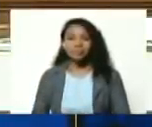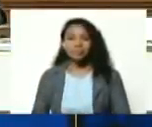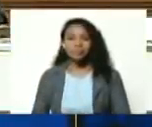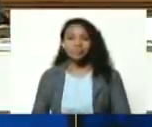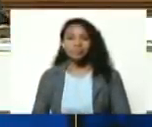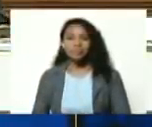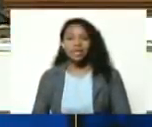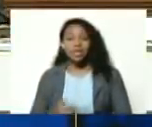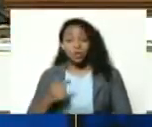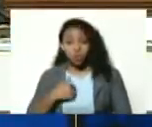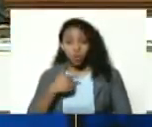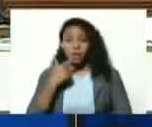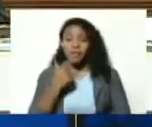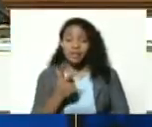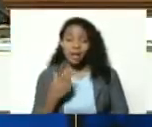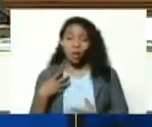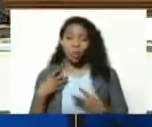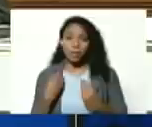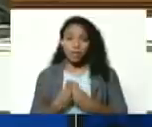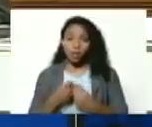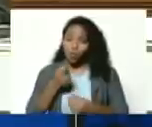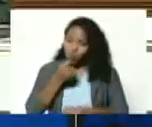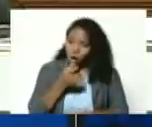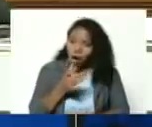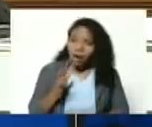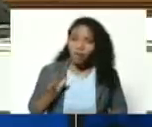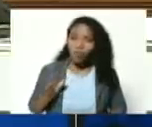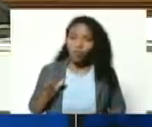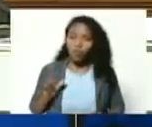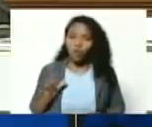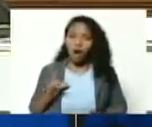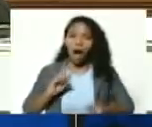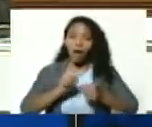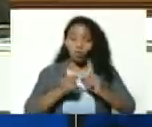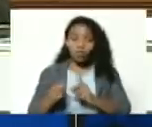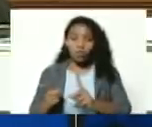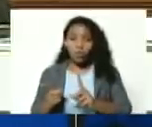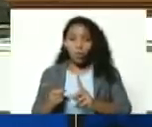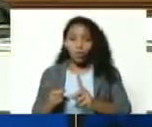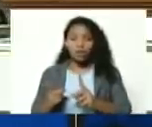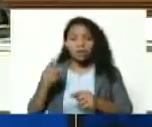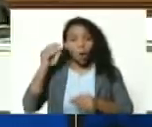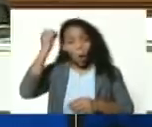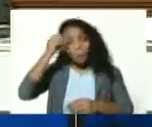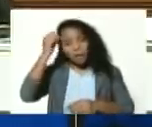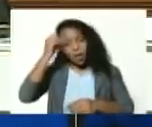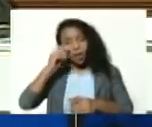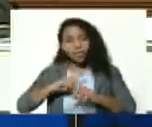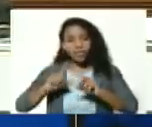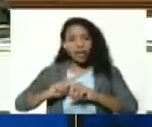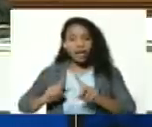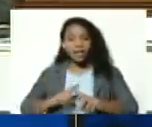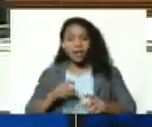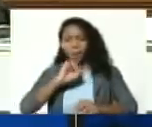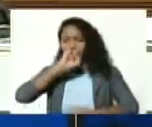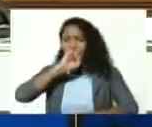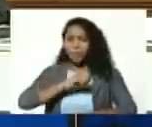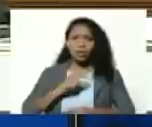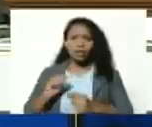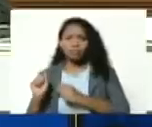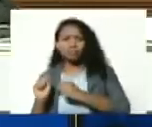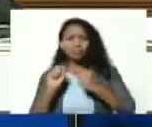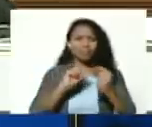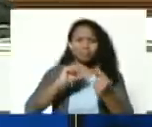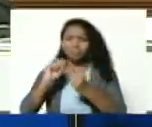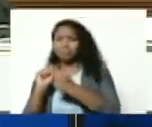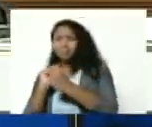y yo le decía a los compañeros porque bueno surgieron críticas autocríticas posiciones apasionadas Fernando ahí para aquí para allá